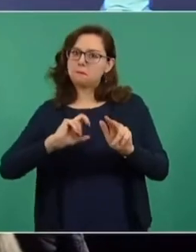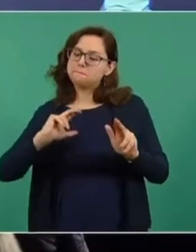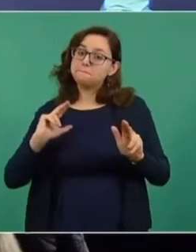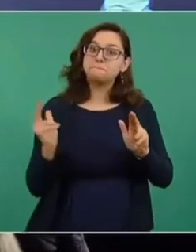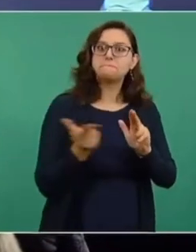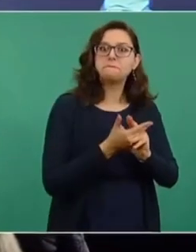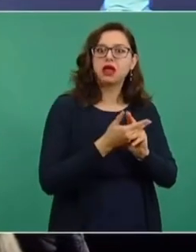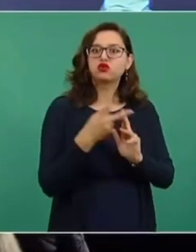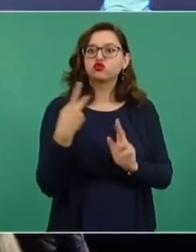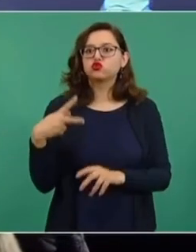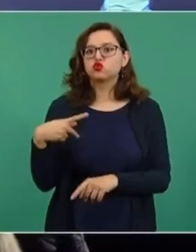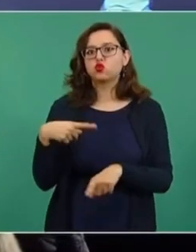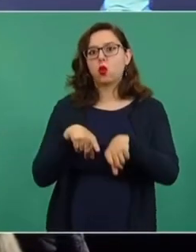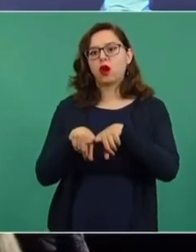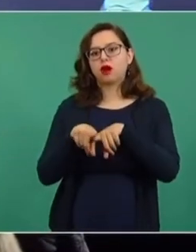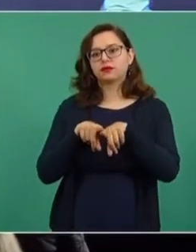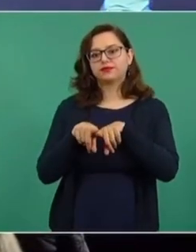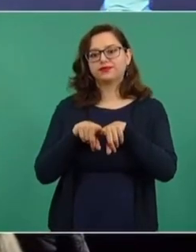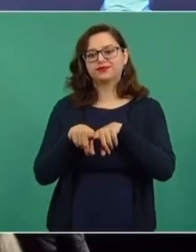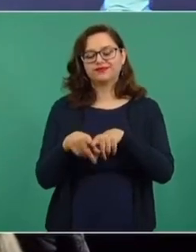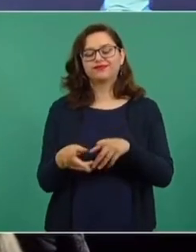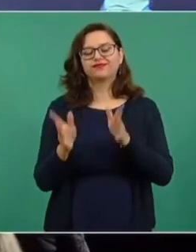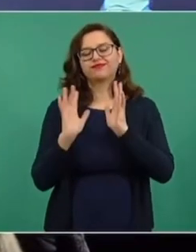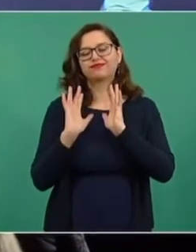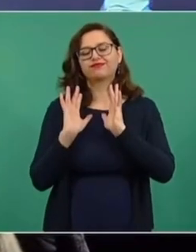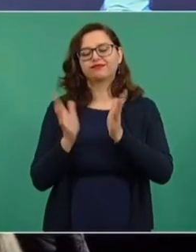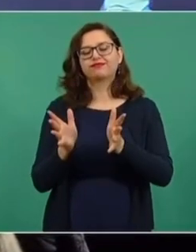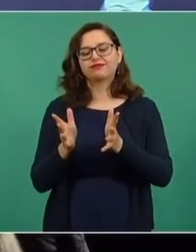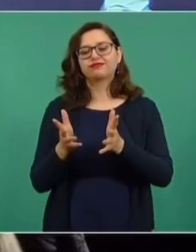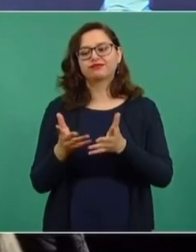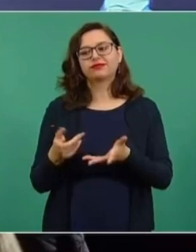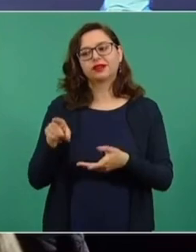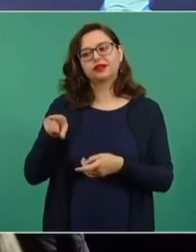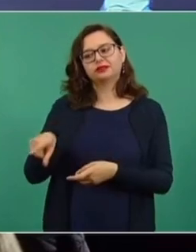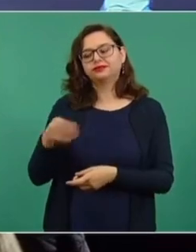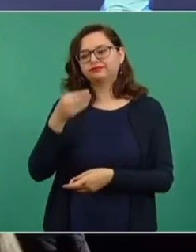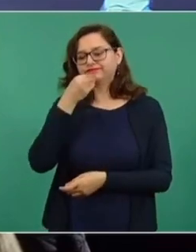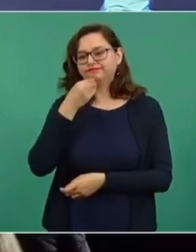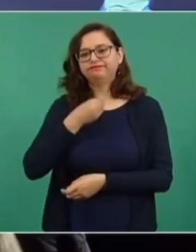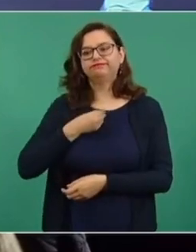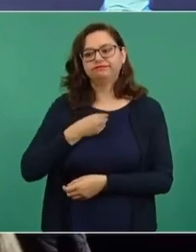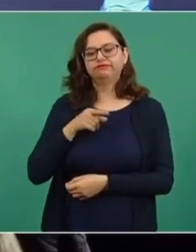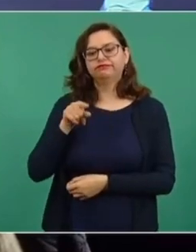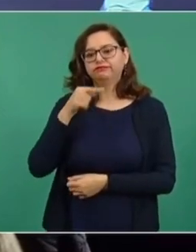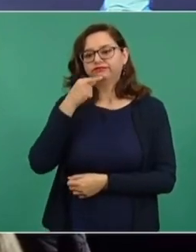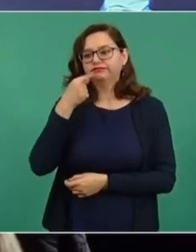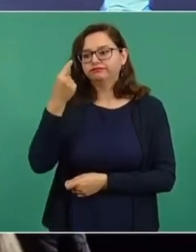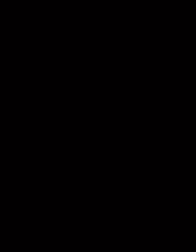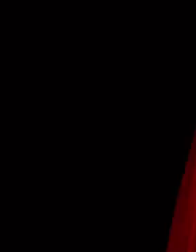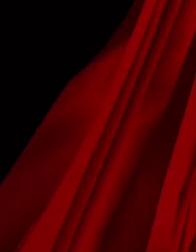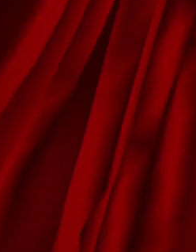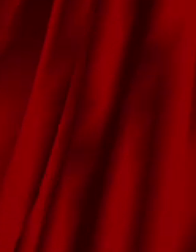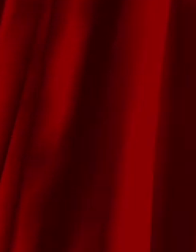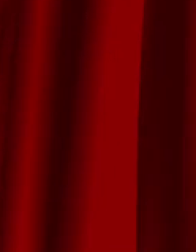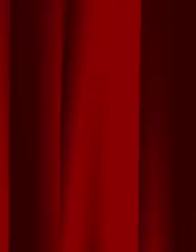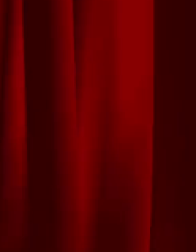vinculado proceso y se dictaron como medida cautelar el internamiento en un centro especializado de adolescentes.